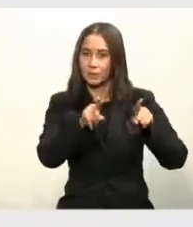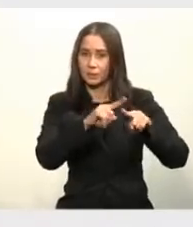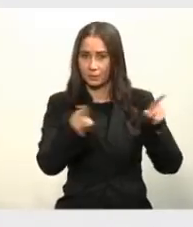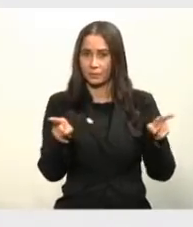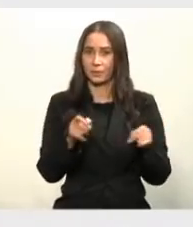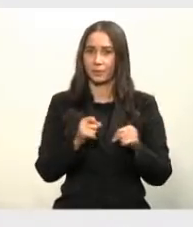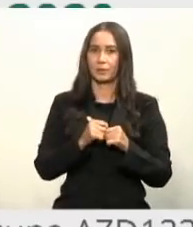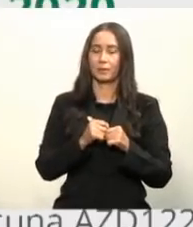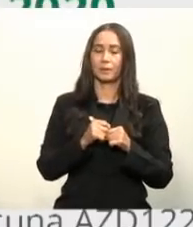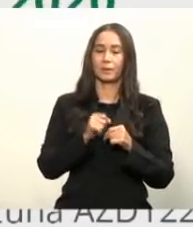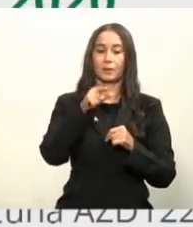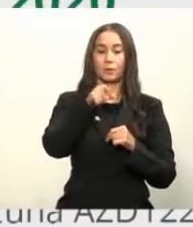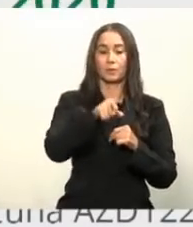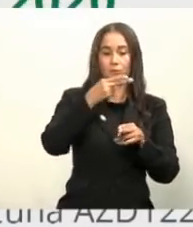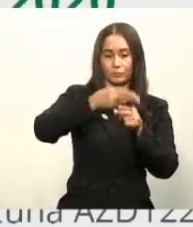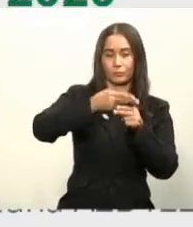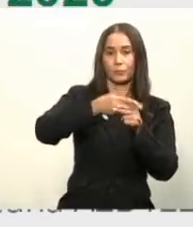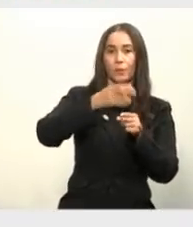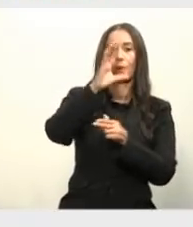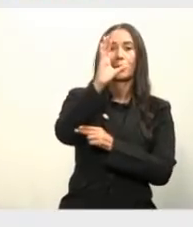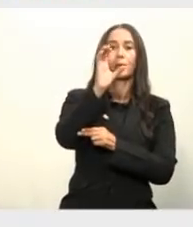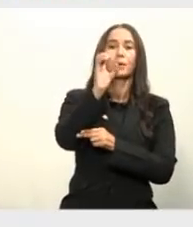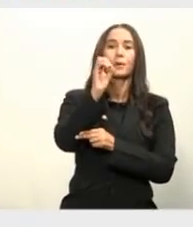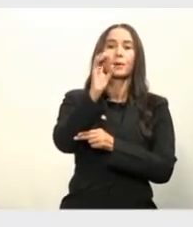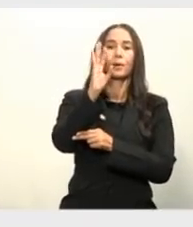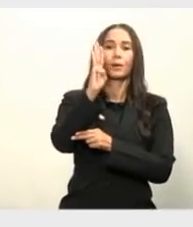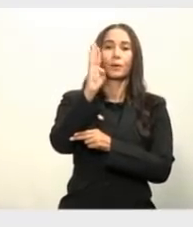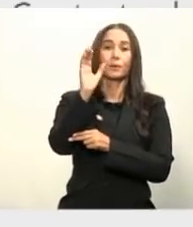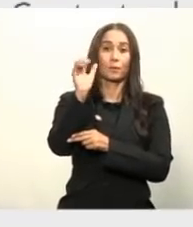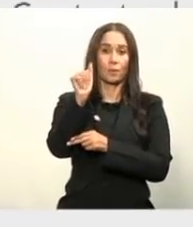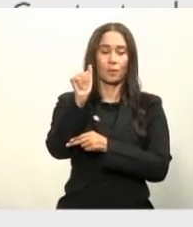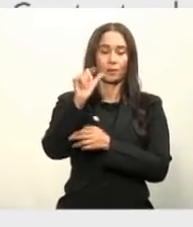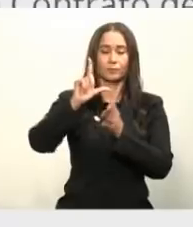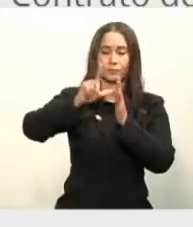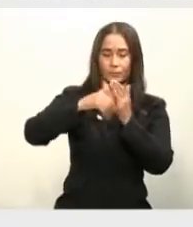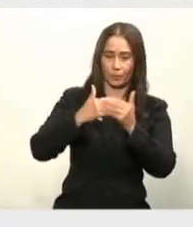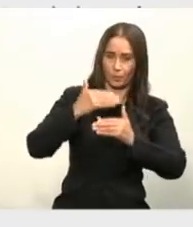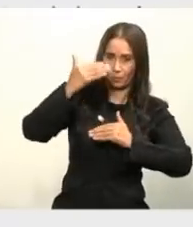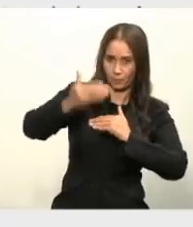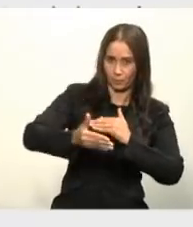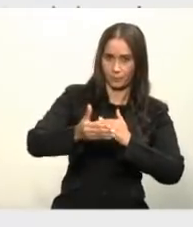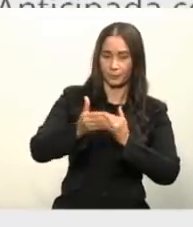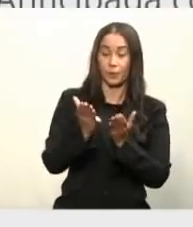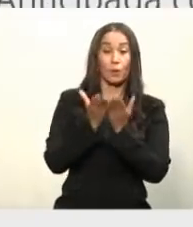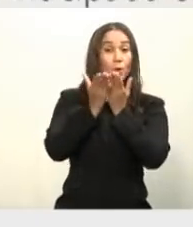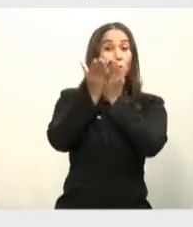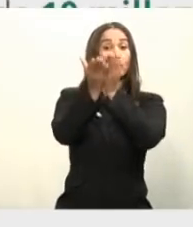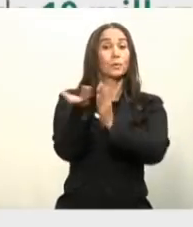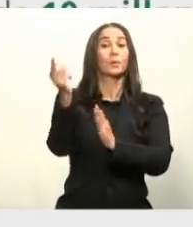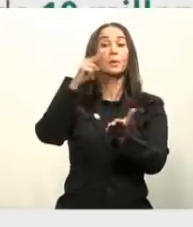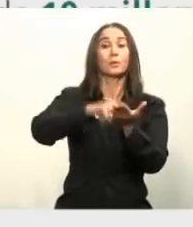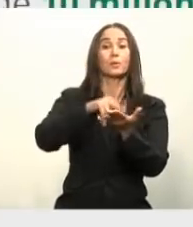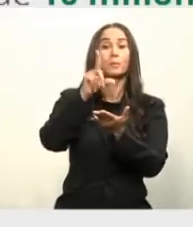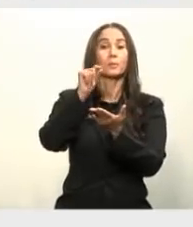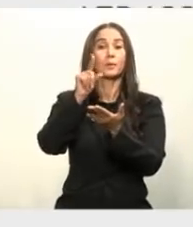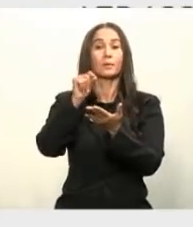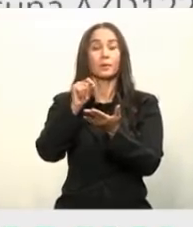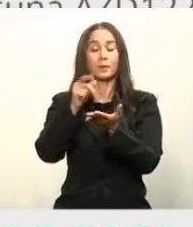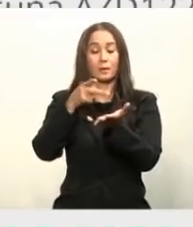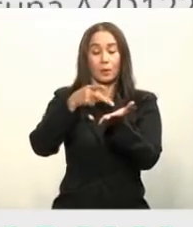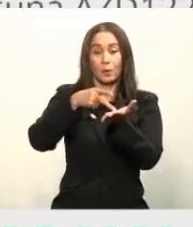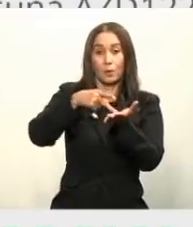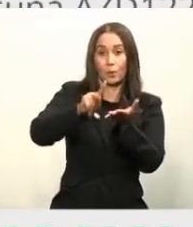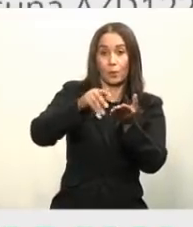conoce como COVAX. En octubre del 2020, suscribimos el contrato de compraventa anticipada